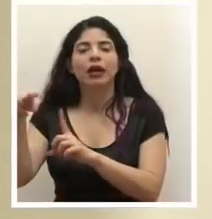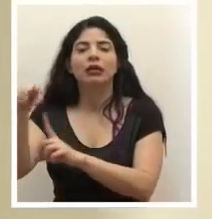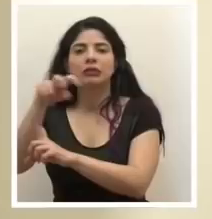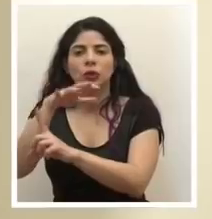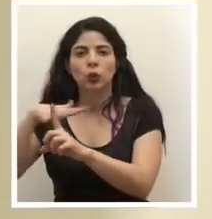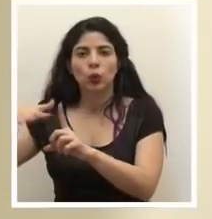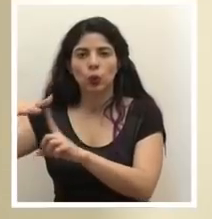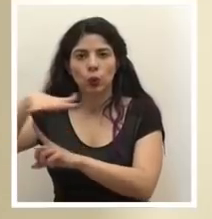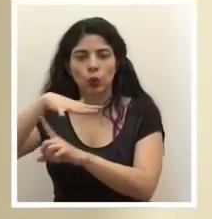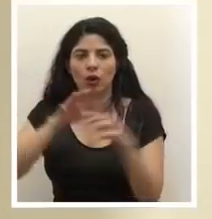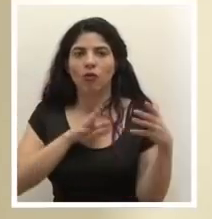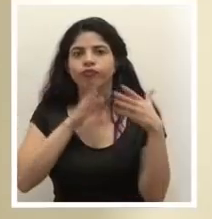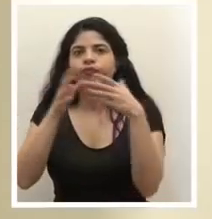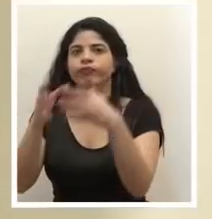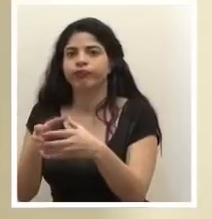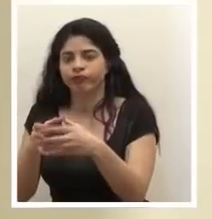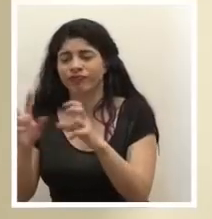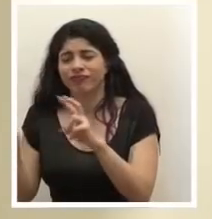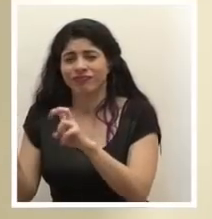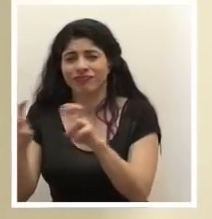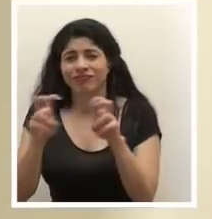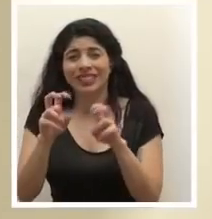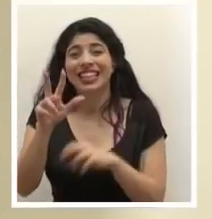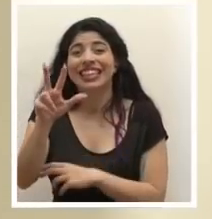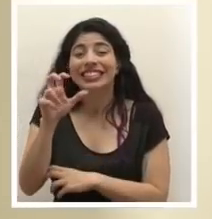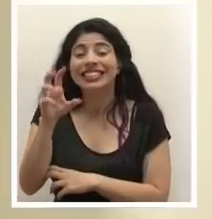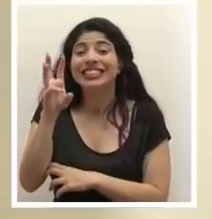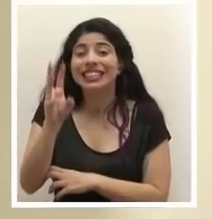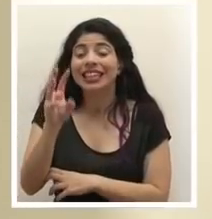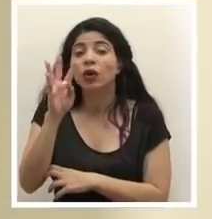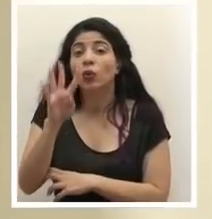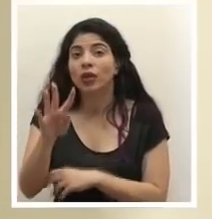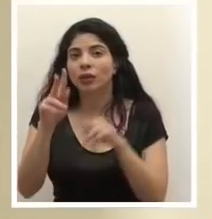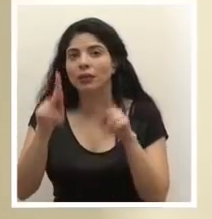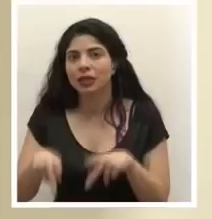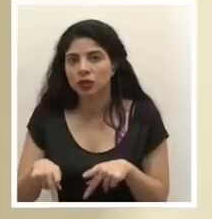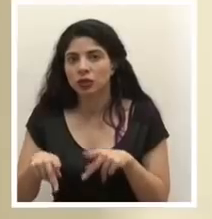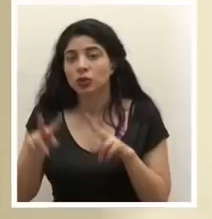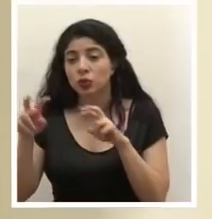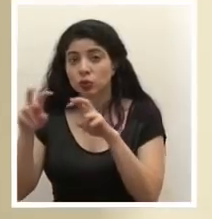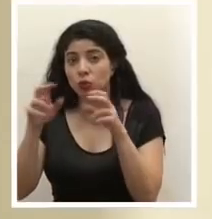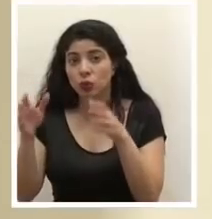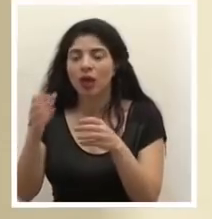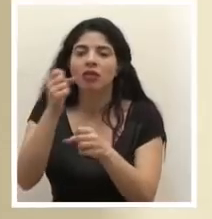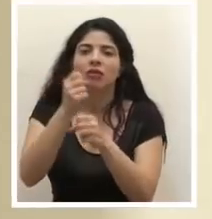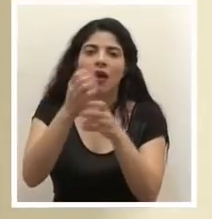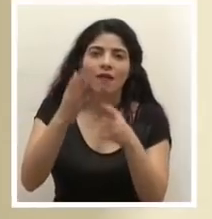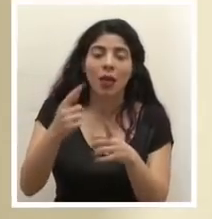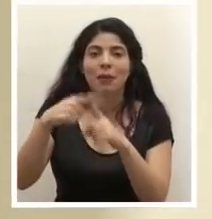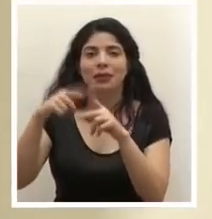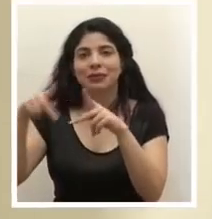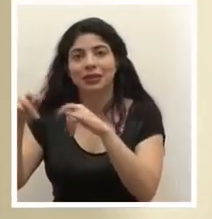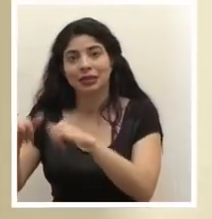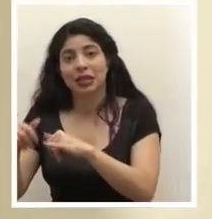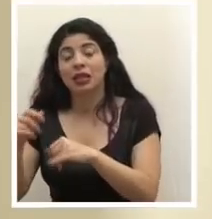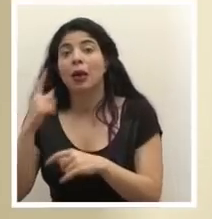desplegó un operativo, se tamizaron 364 personas entre trabajadores y residentes